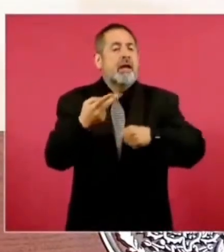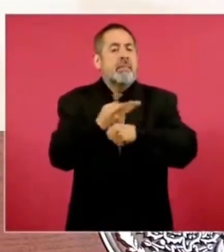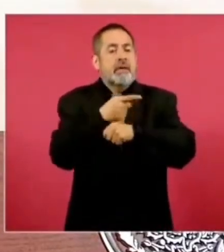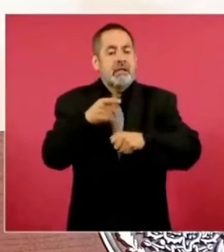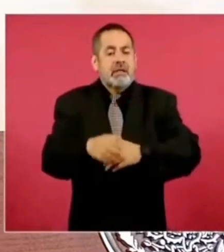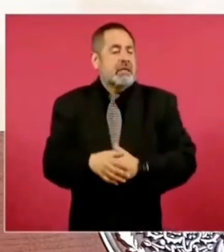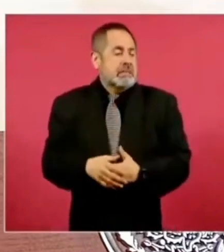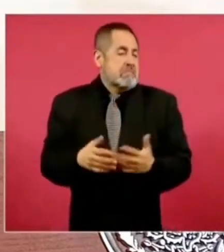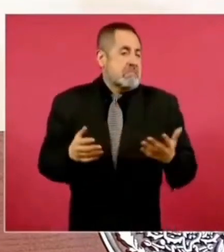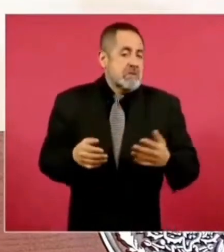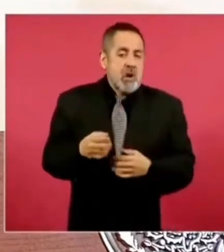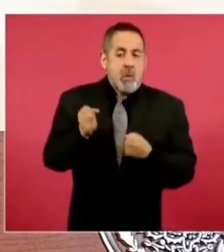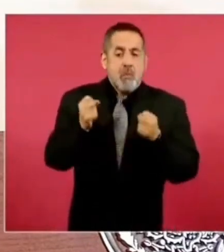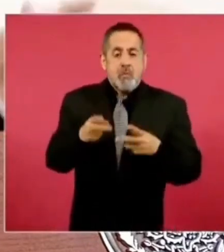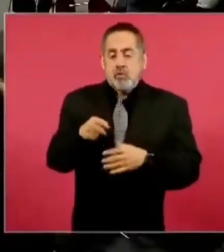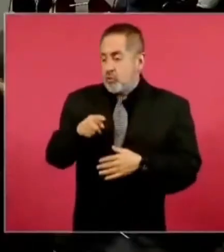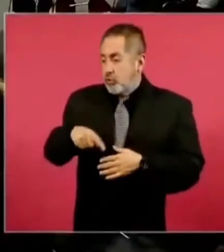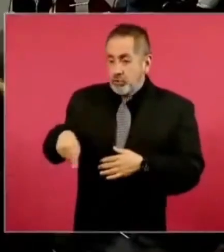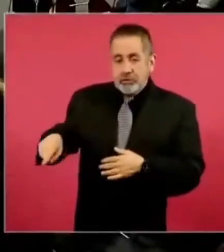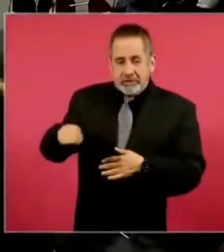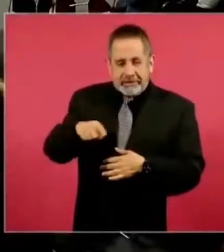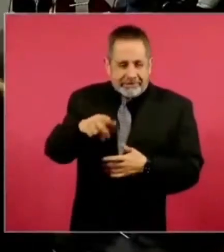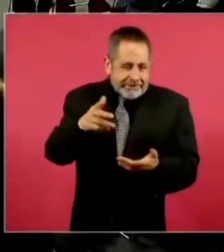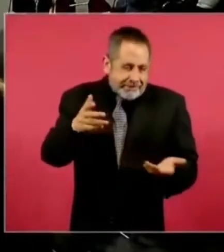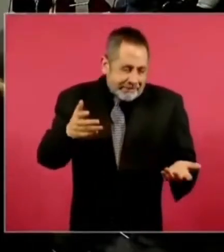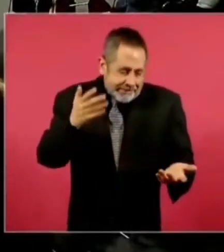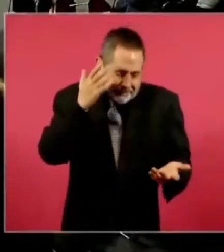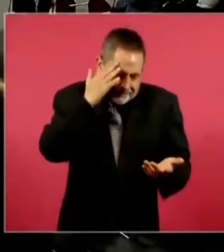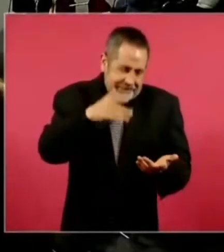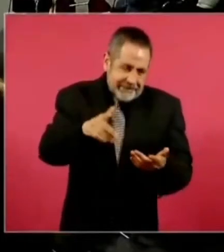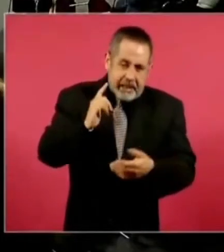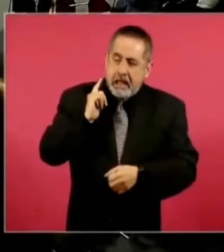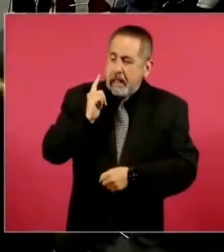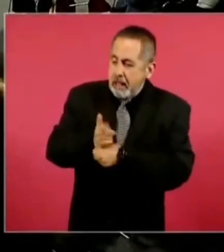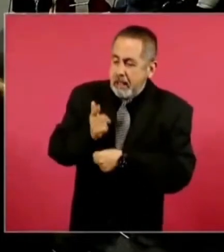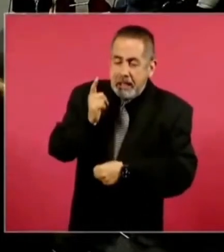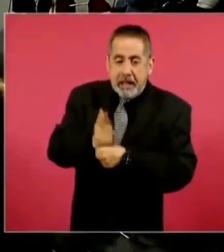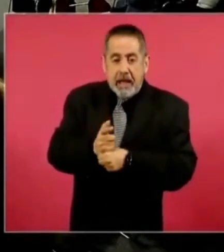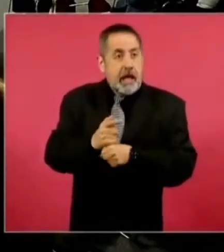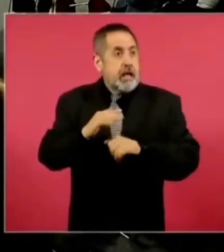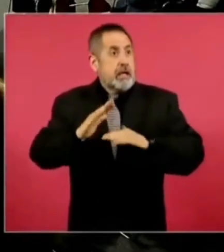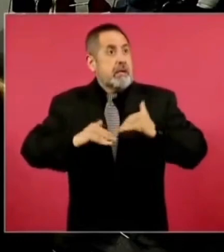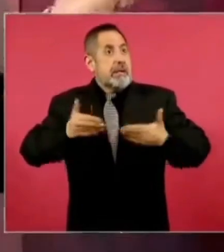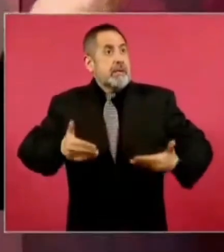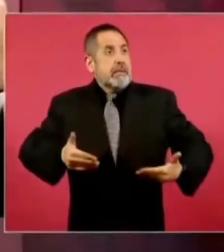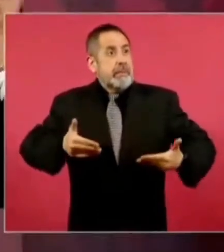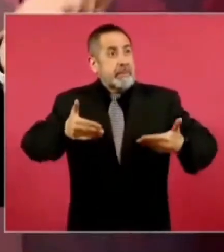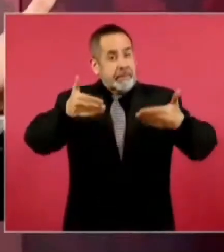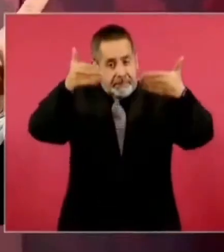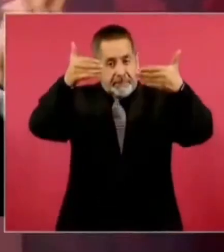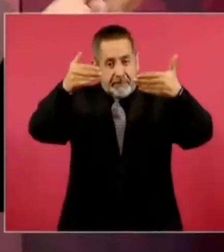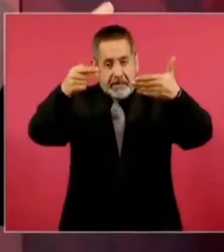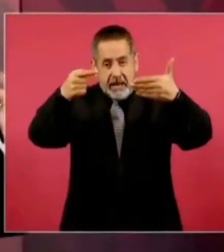Muchos construyen, hemos descubierto como